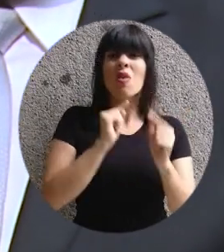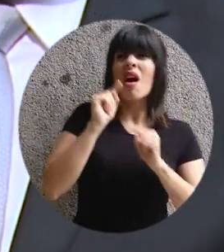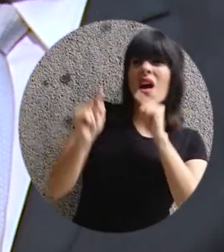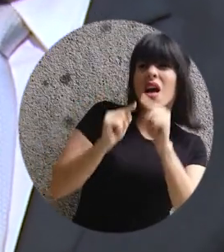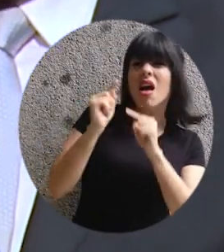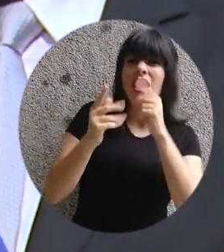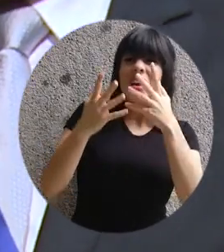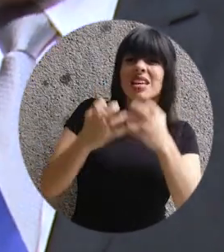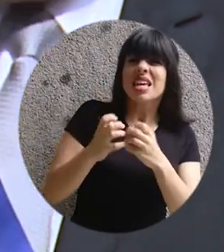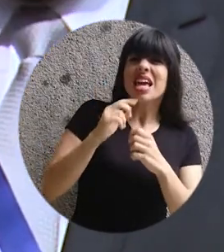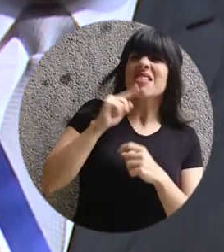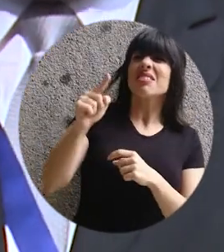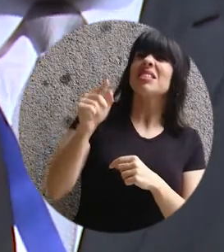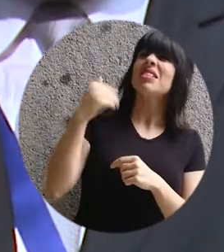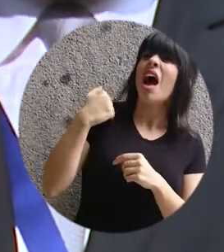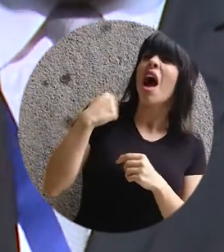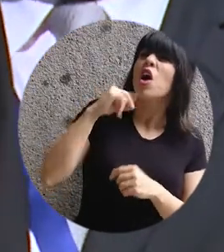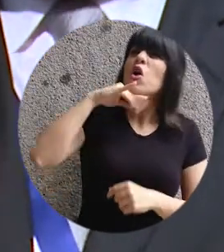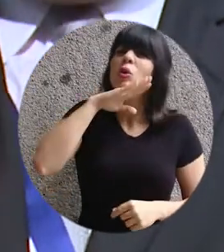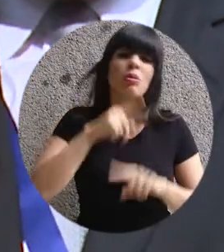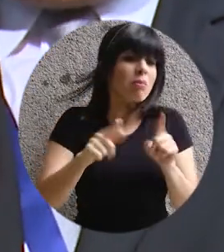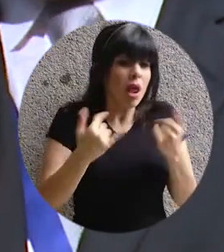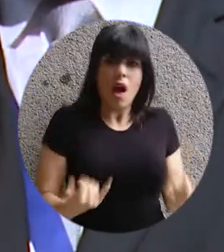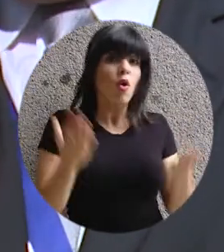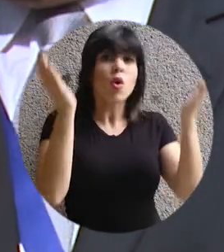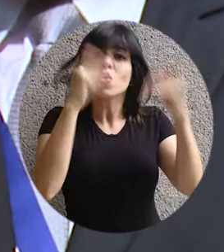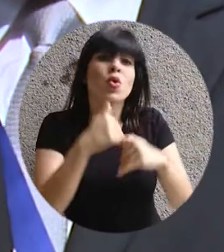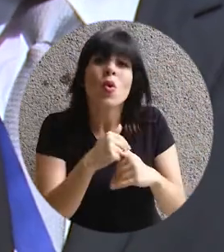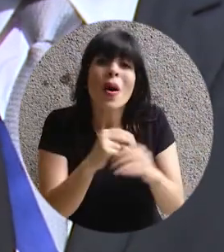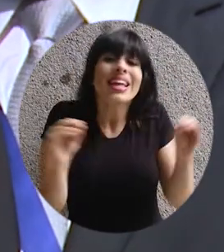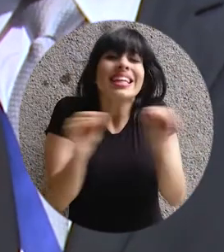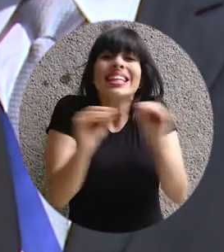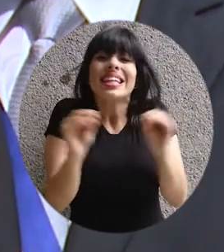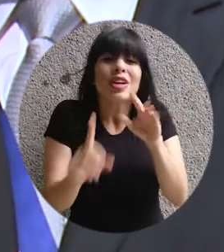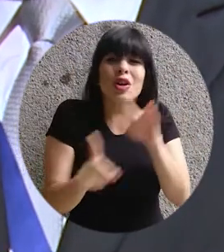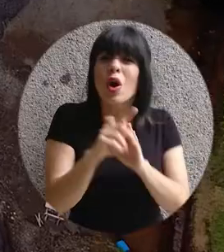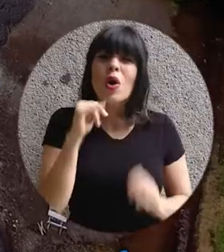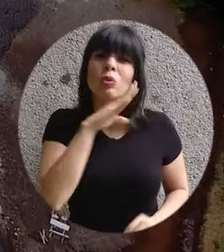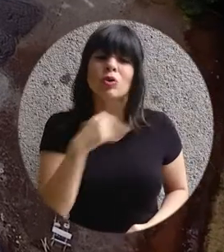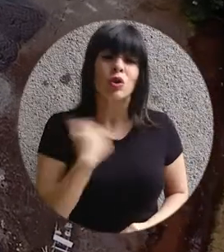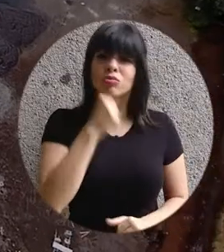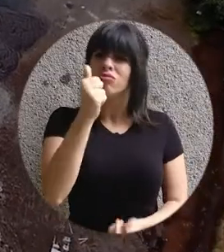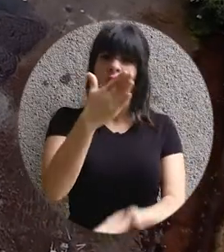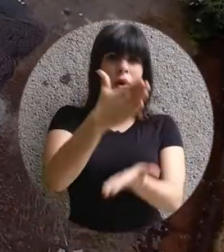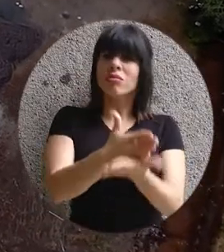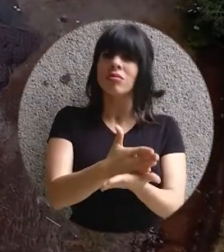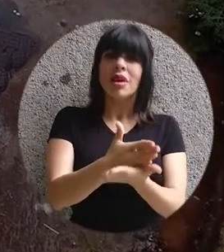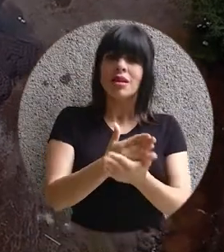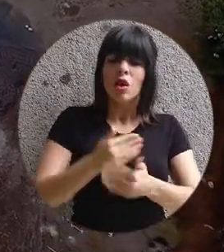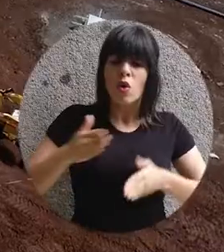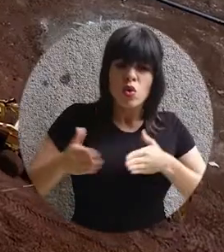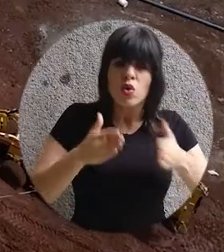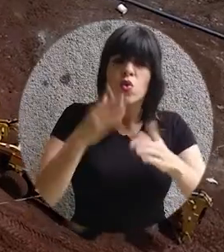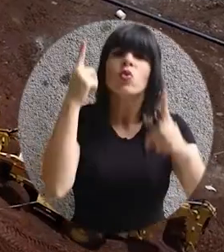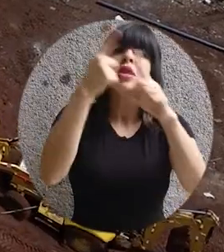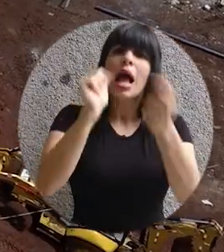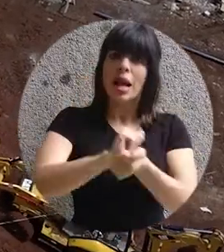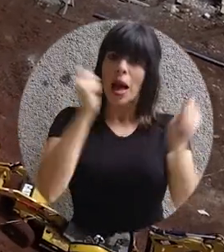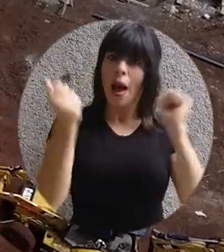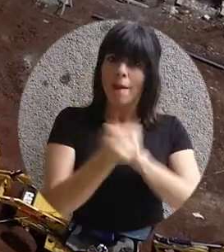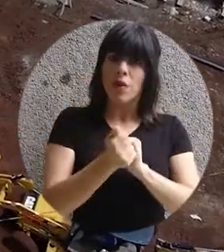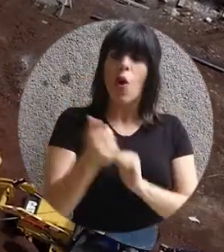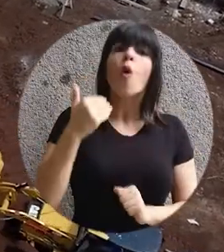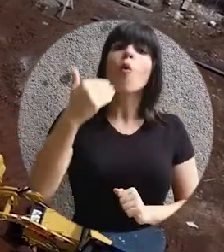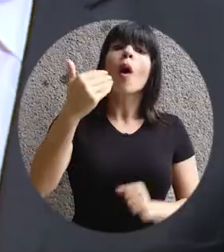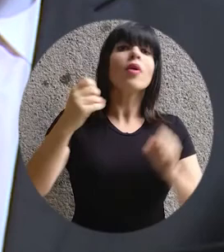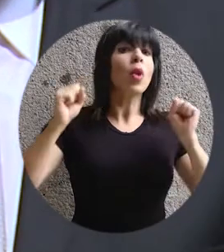desprestigiarnos invocando corrupción donde no la hay ni por atisbo. No nos detendremos en la ruta del cambio.